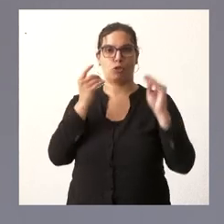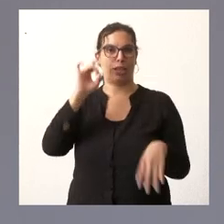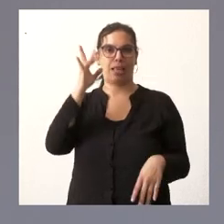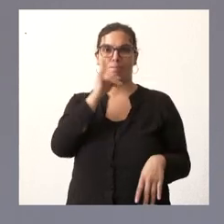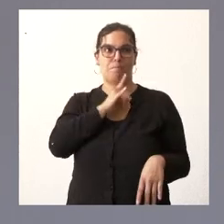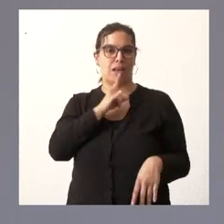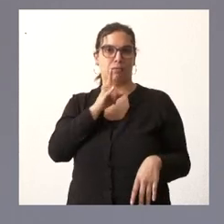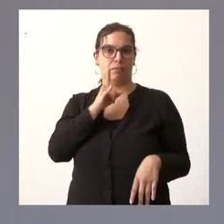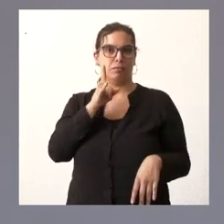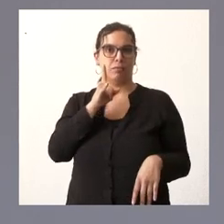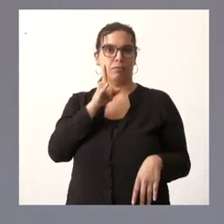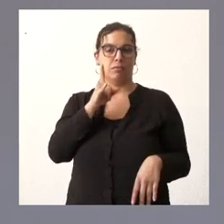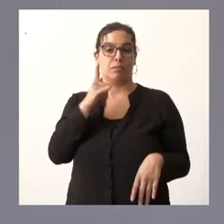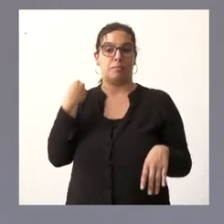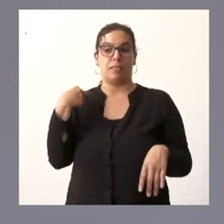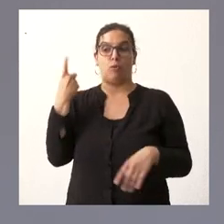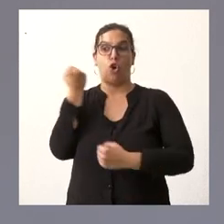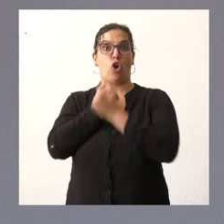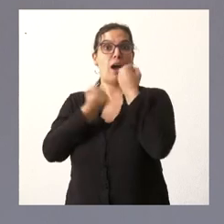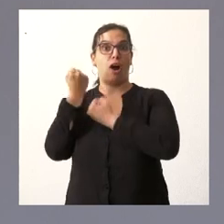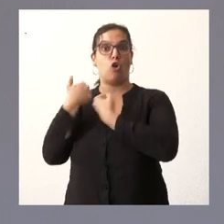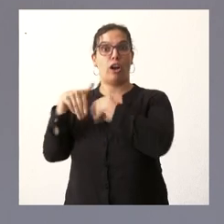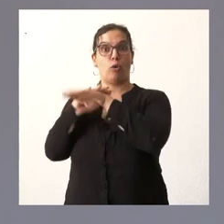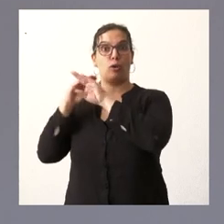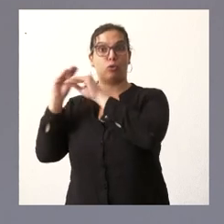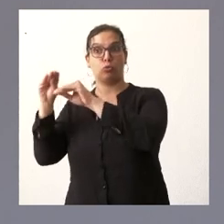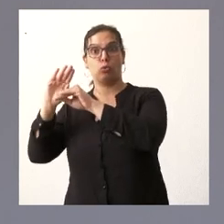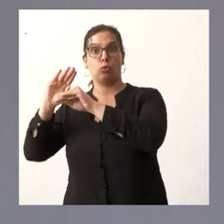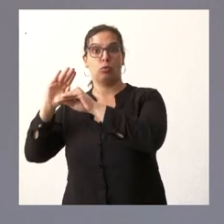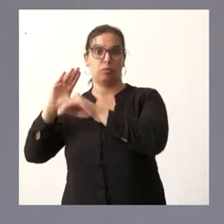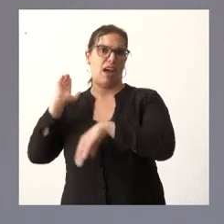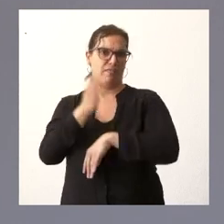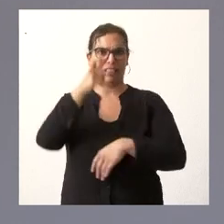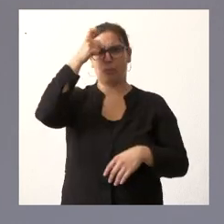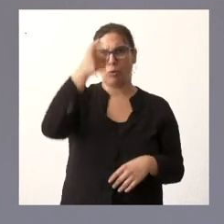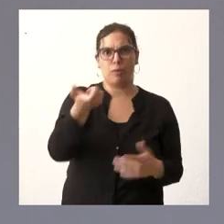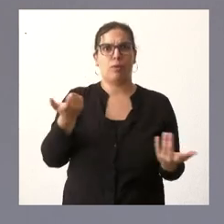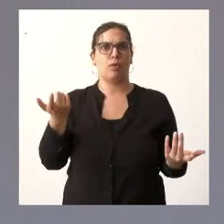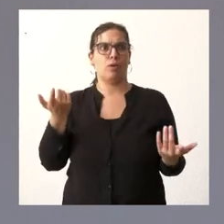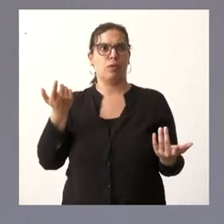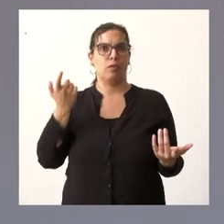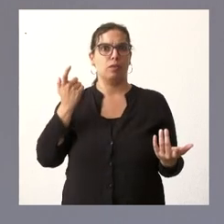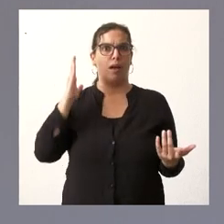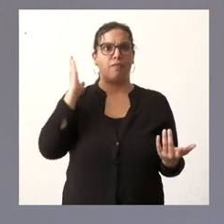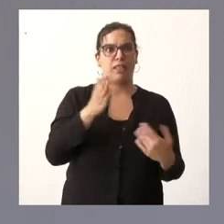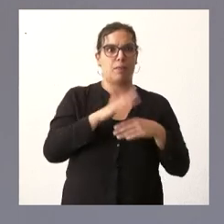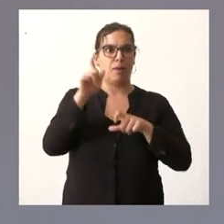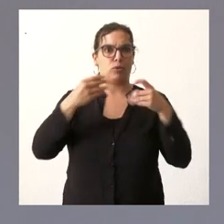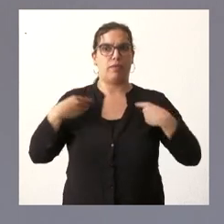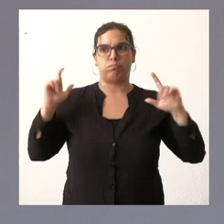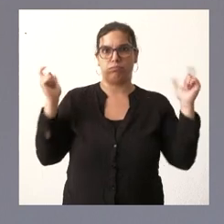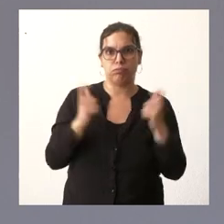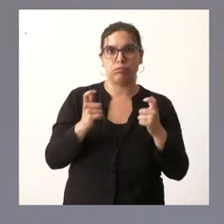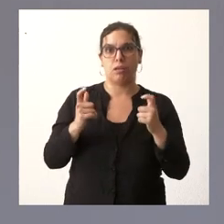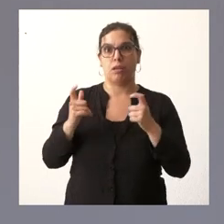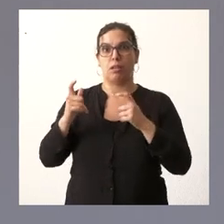general lo que se ahorre el gobierno con estas medidas que perjudican al mundo rural que perjudican a la despoblación no tengamos que pagar